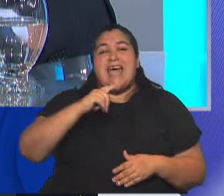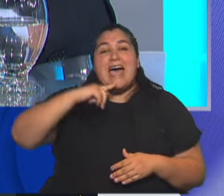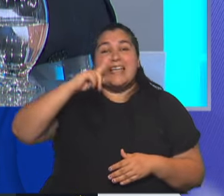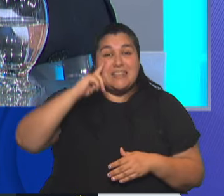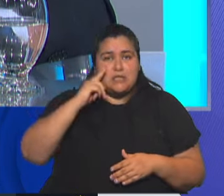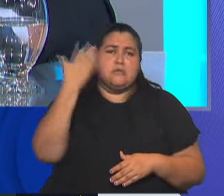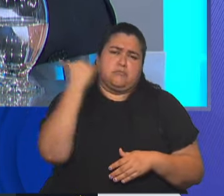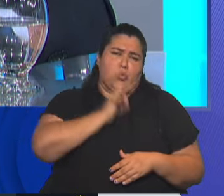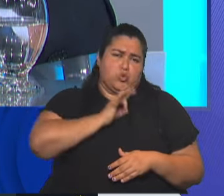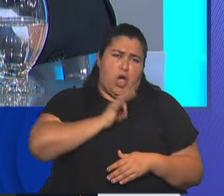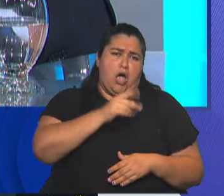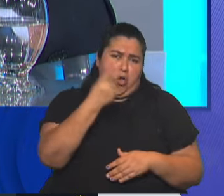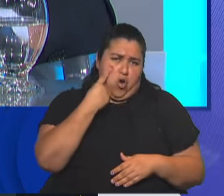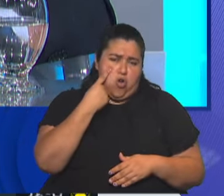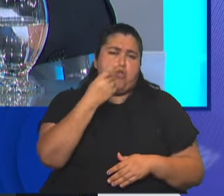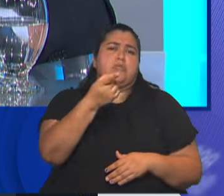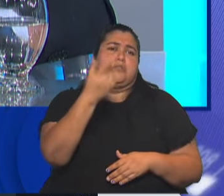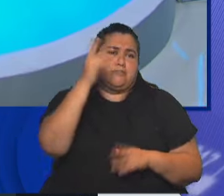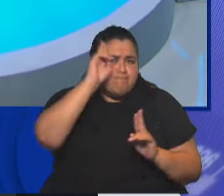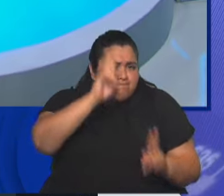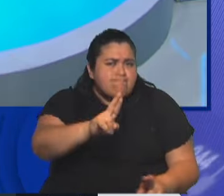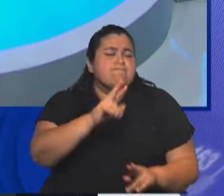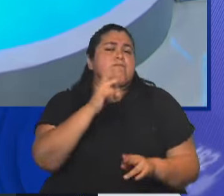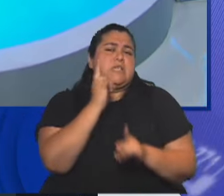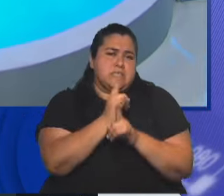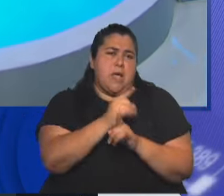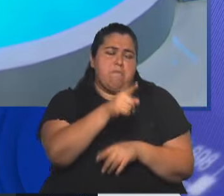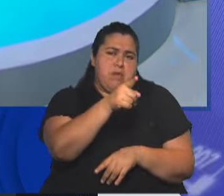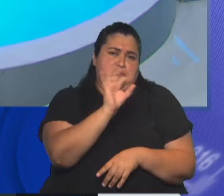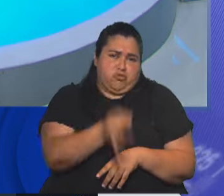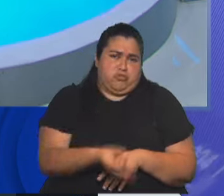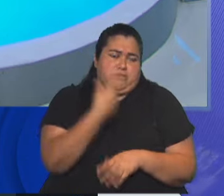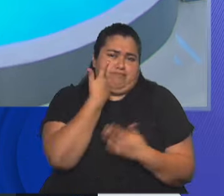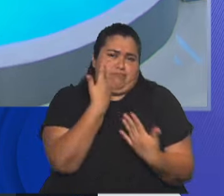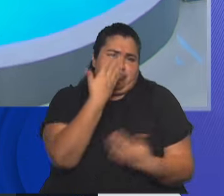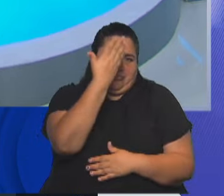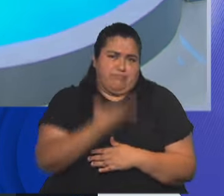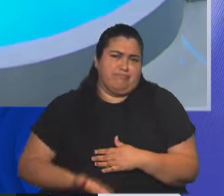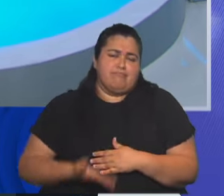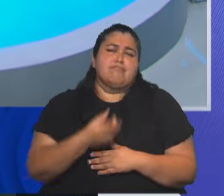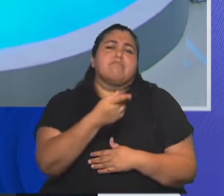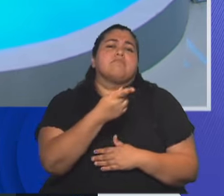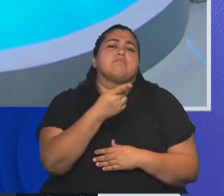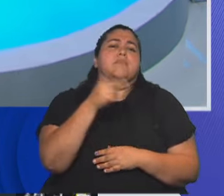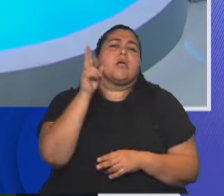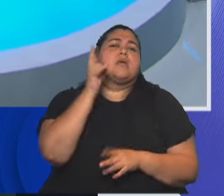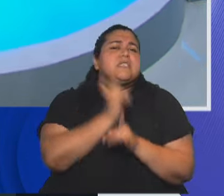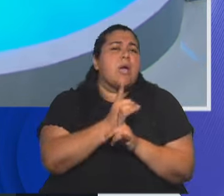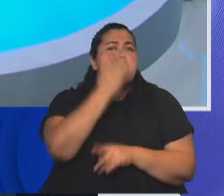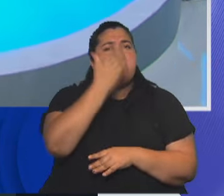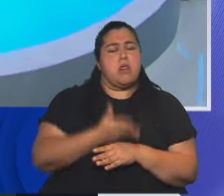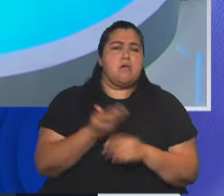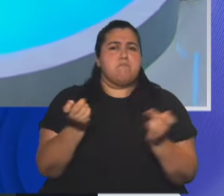también hace muchos años, tengo un trato respetuoso, yo tengo una gran admiración por el equilibrio que él tiene.